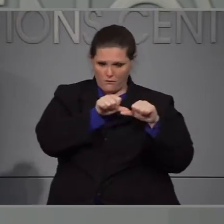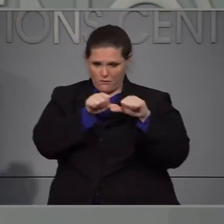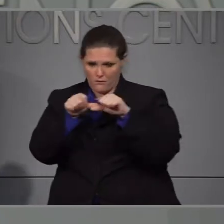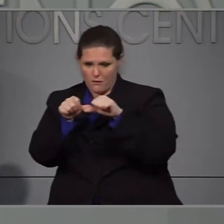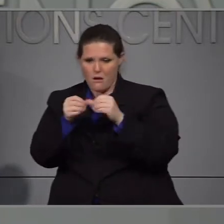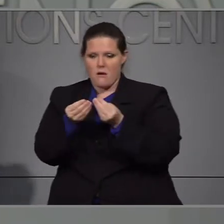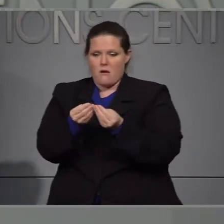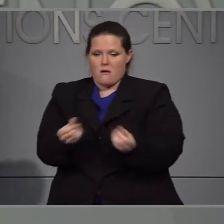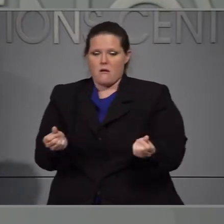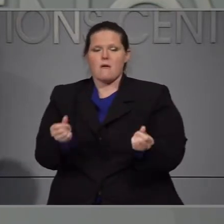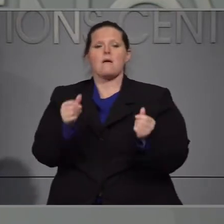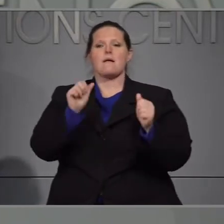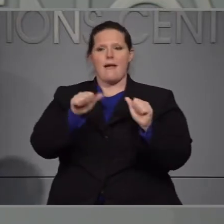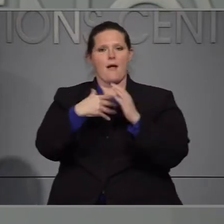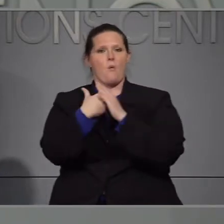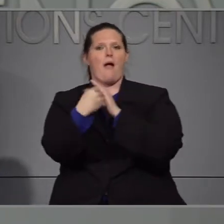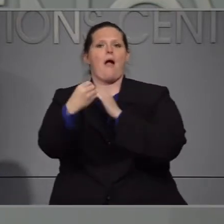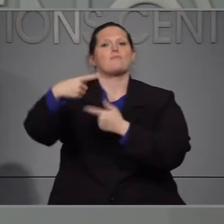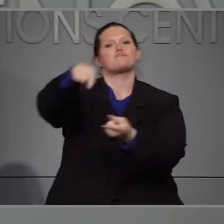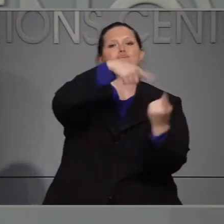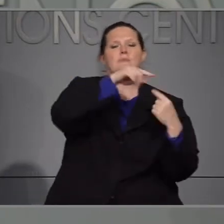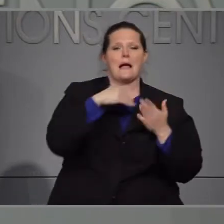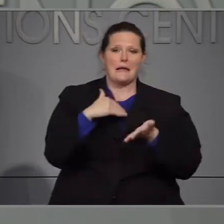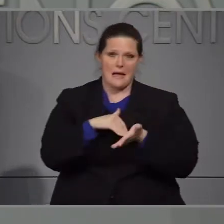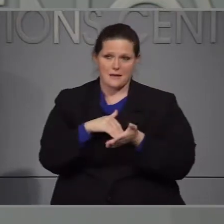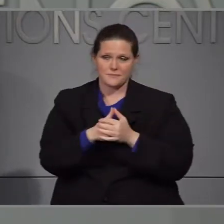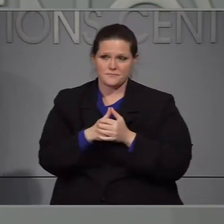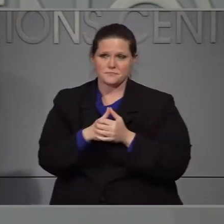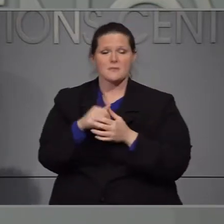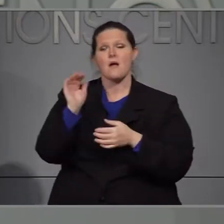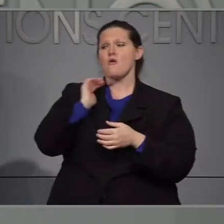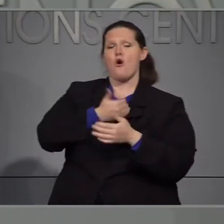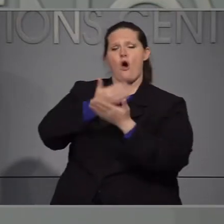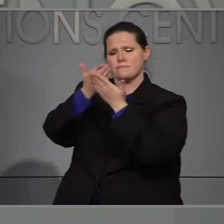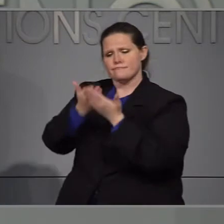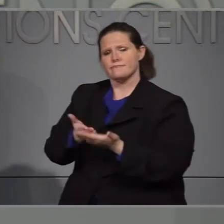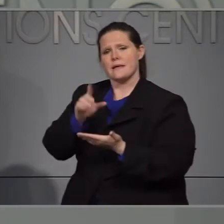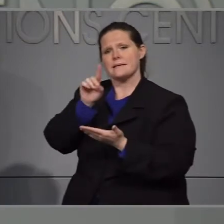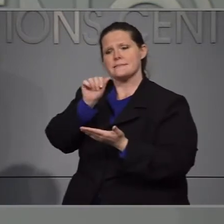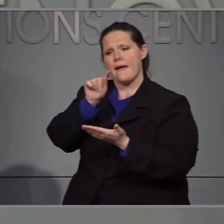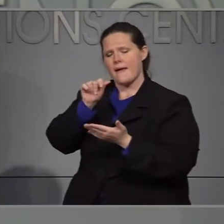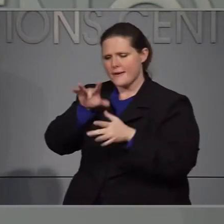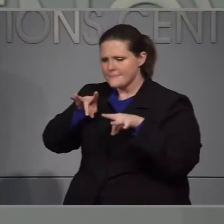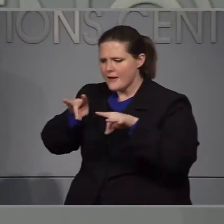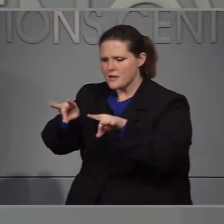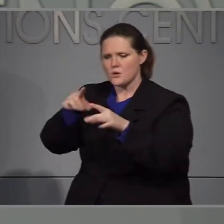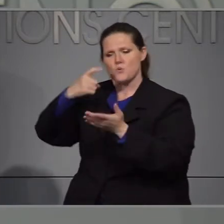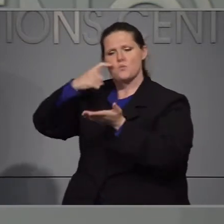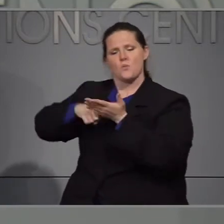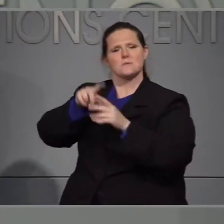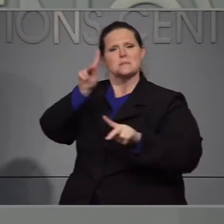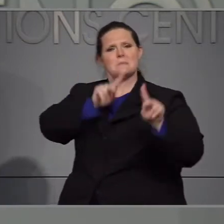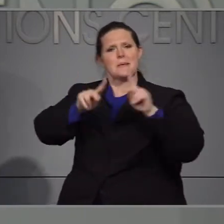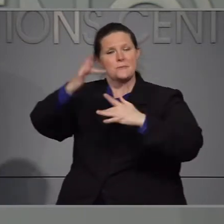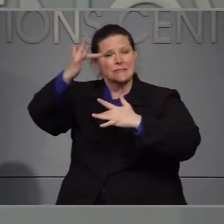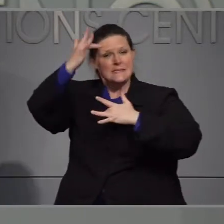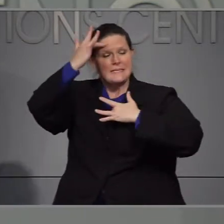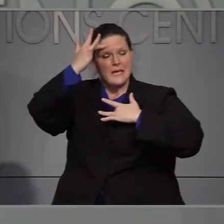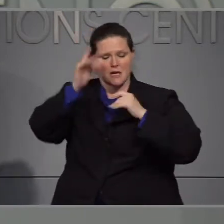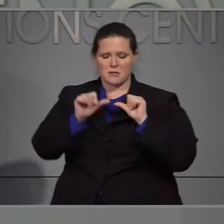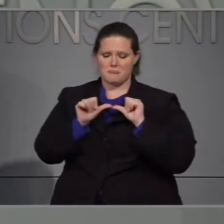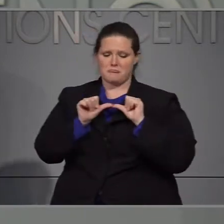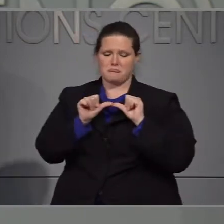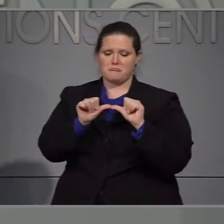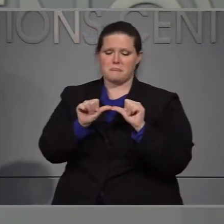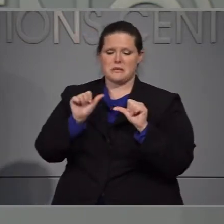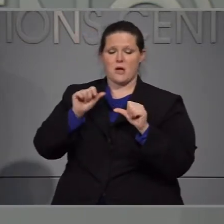aslamiento. Los datos muestran que las personas con una enfermedad de COVID de ligera a moderada se mantienen contagiosos durante menos